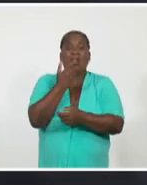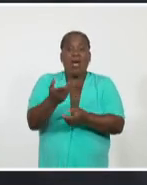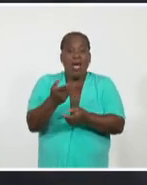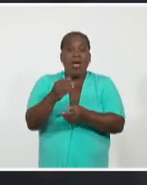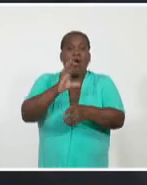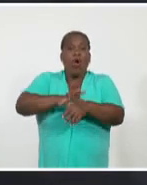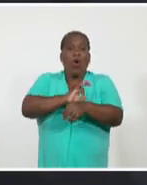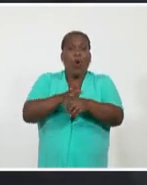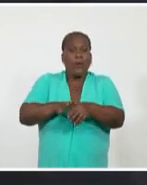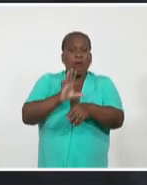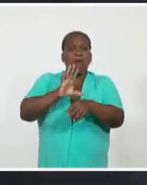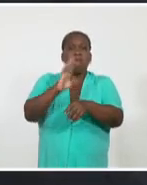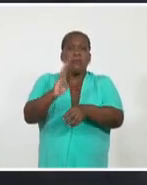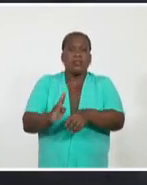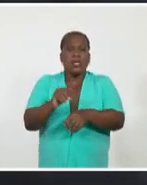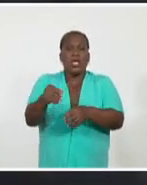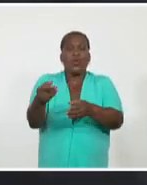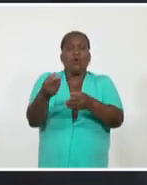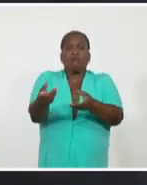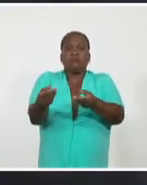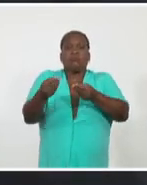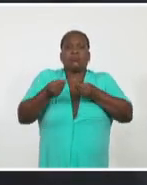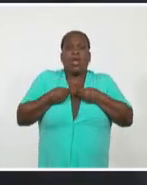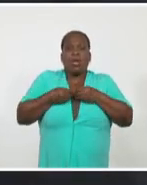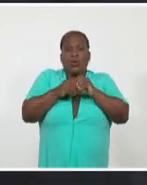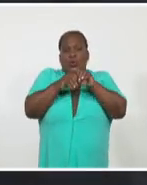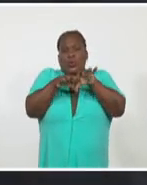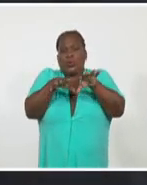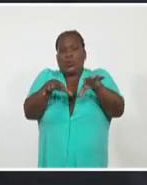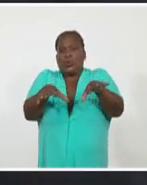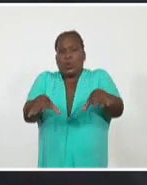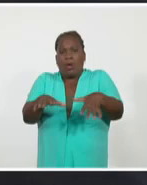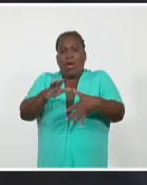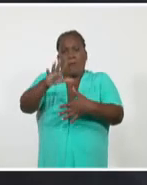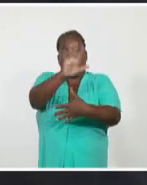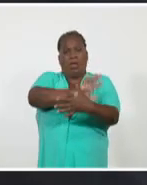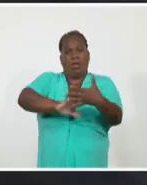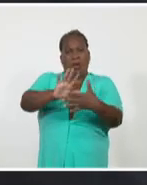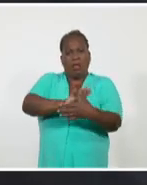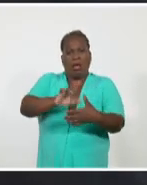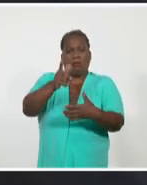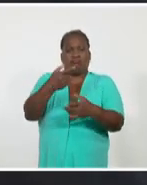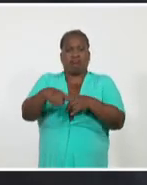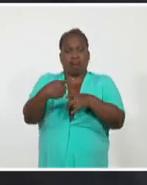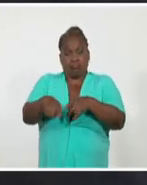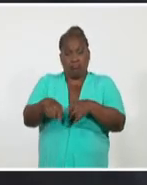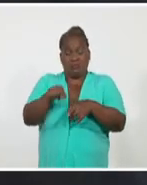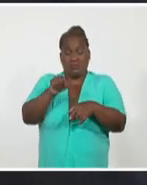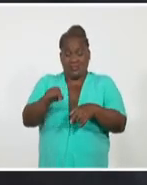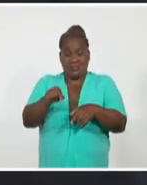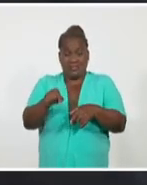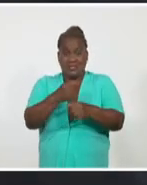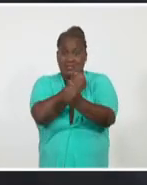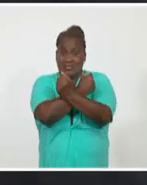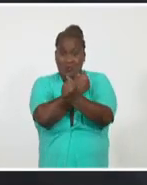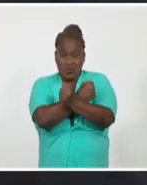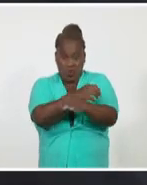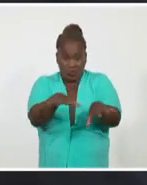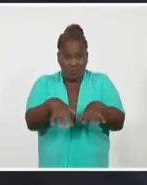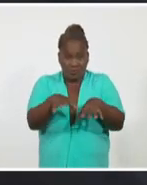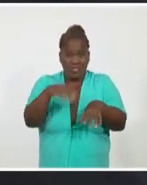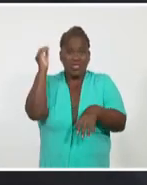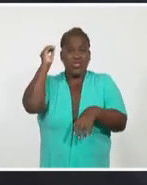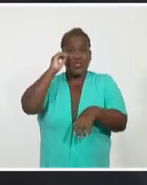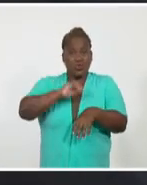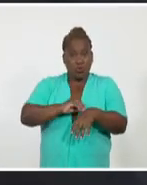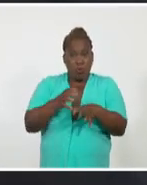a variantes más letales que se esparzan por la región. En medio de ese panorama incierto, se supo que la Agencia